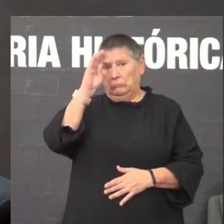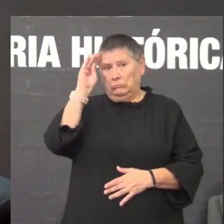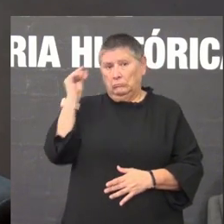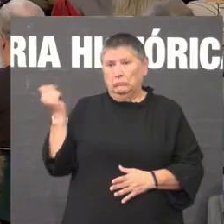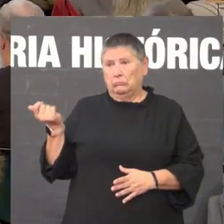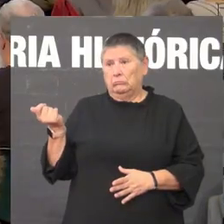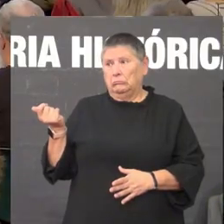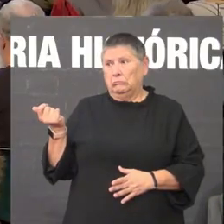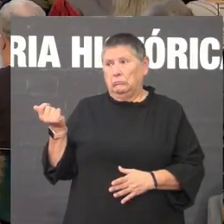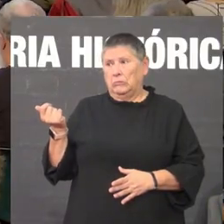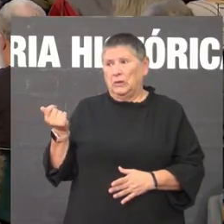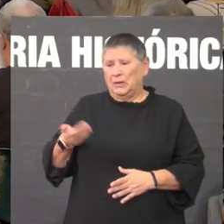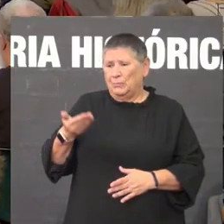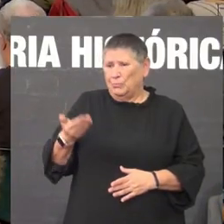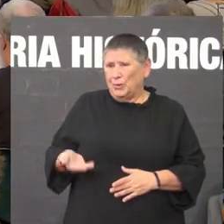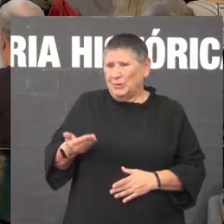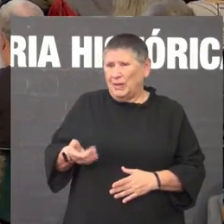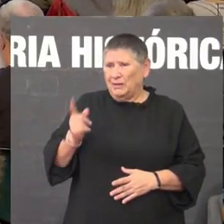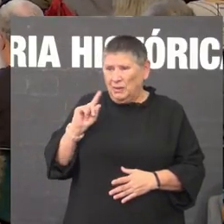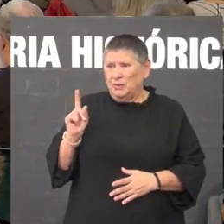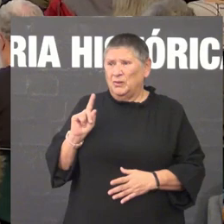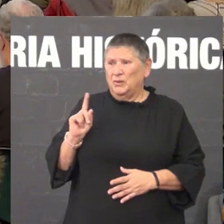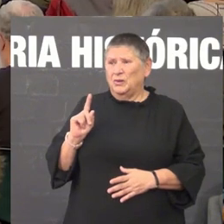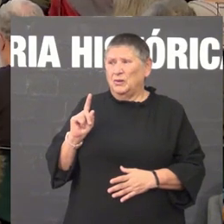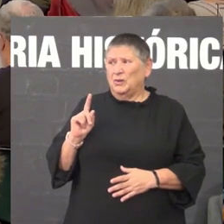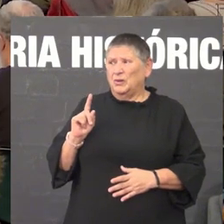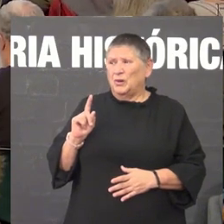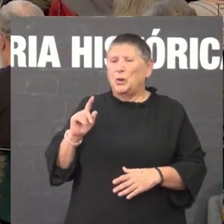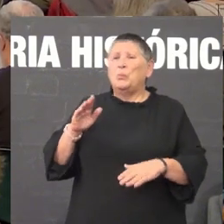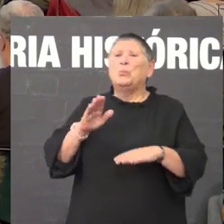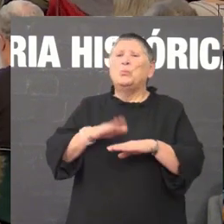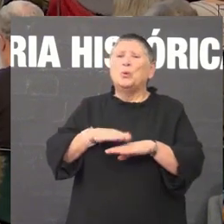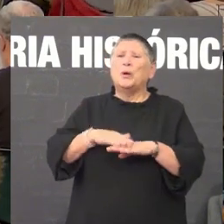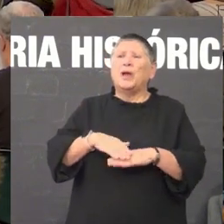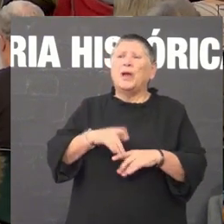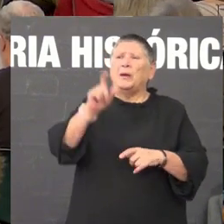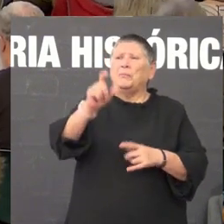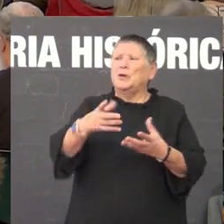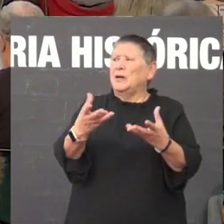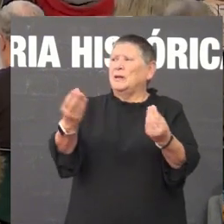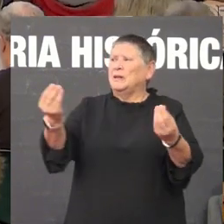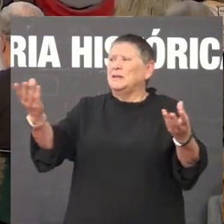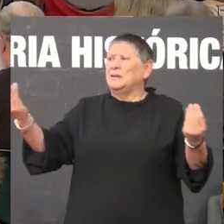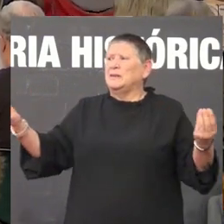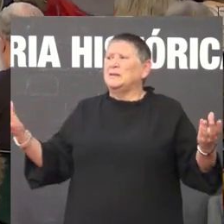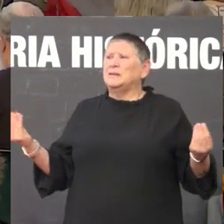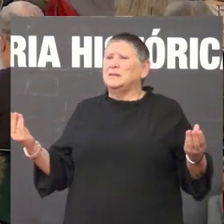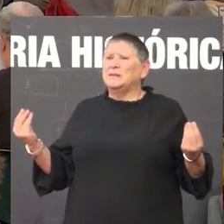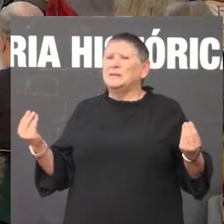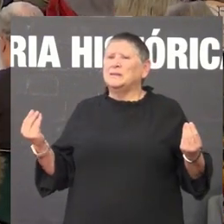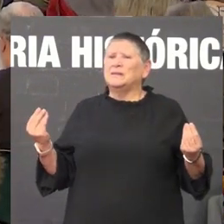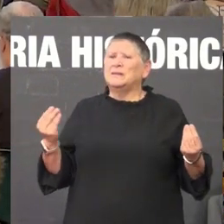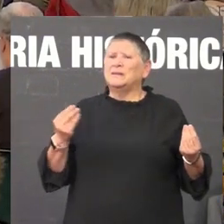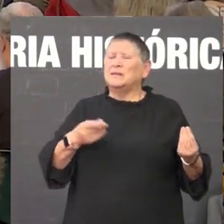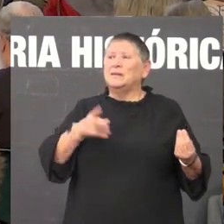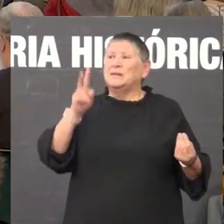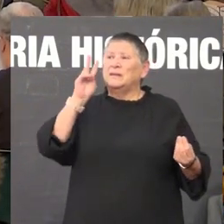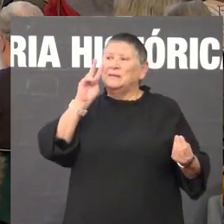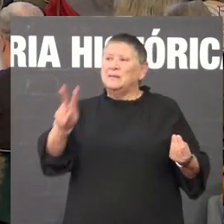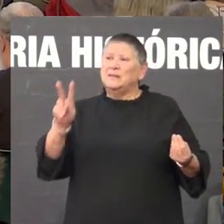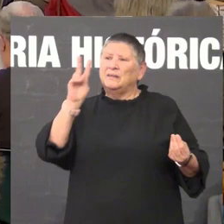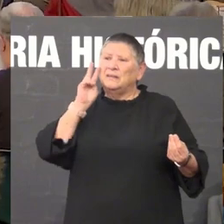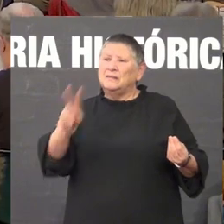mas se non tivo tanta importancia porque hai tantas persoas que despois de acontecer lle iso ou presenciar en iso